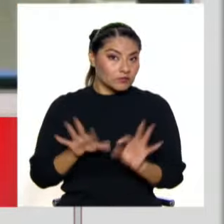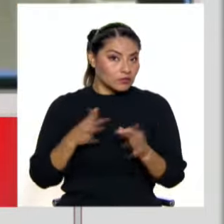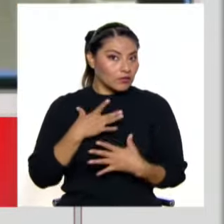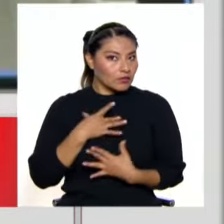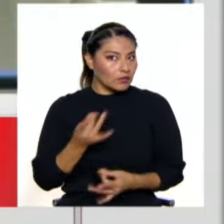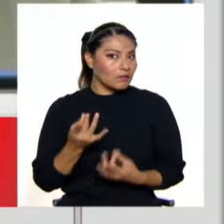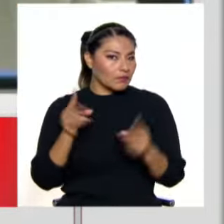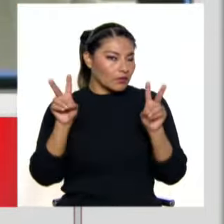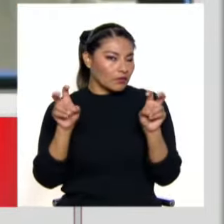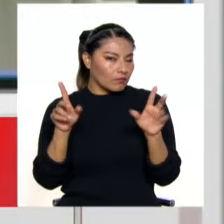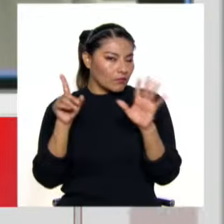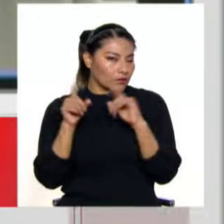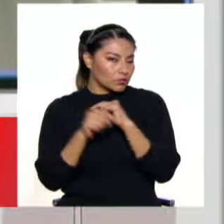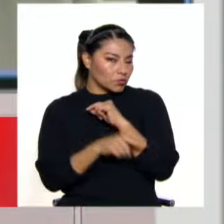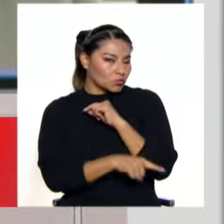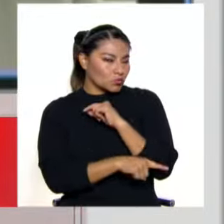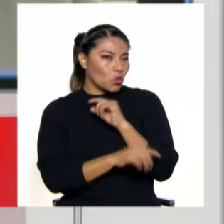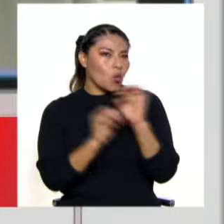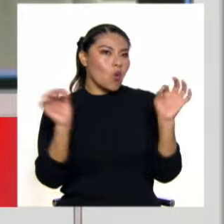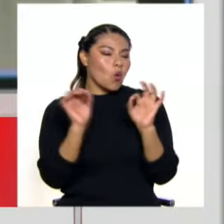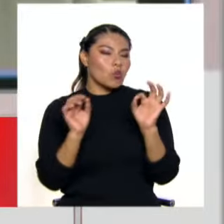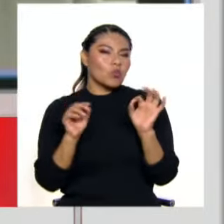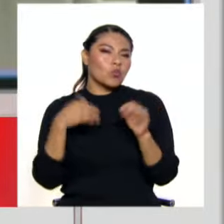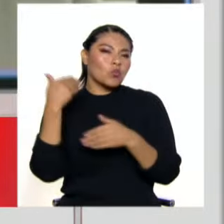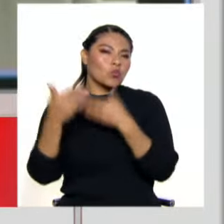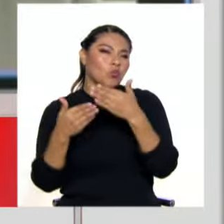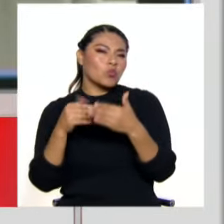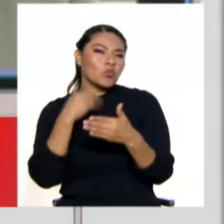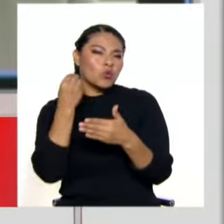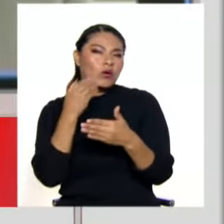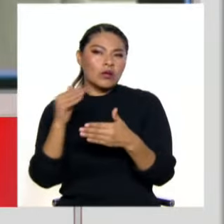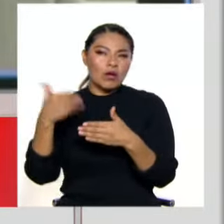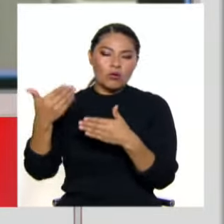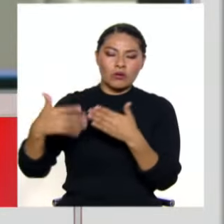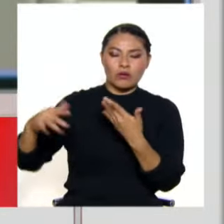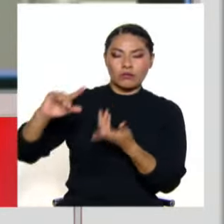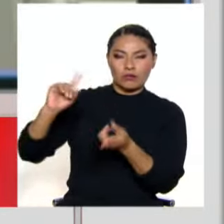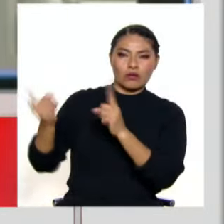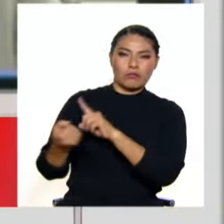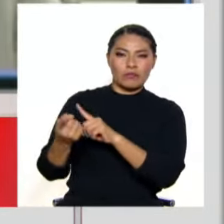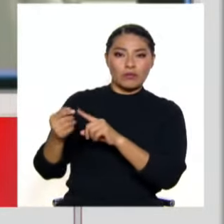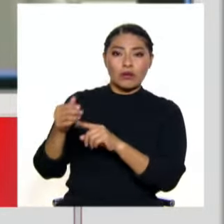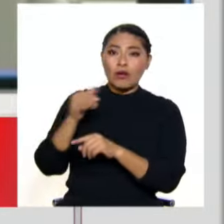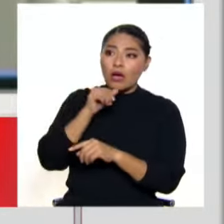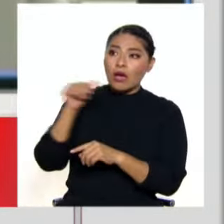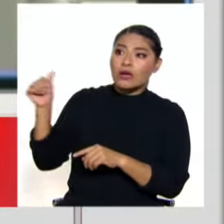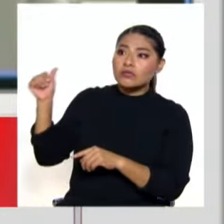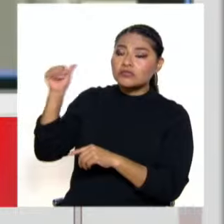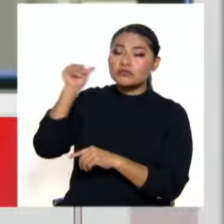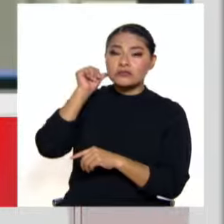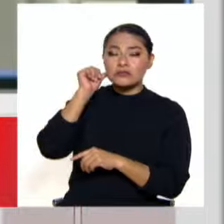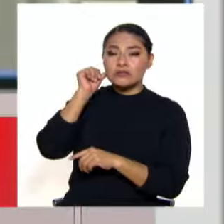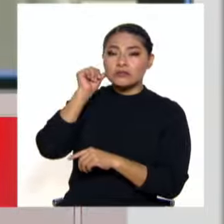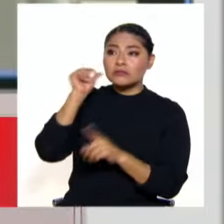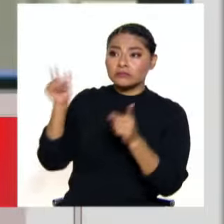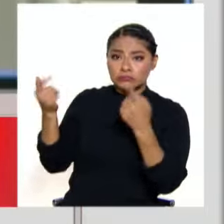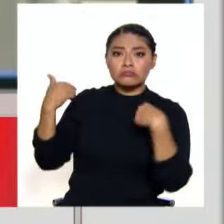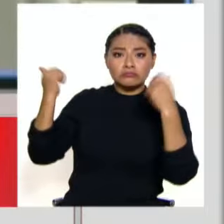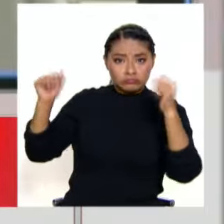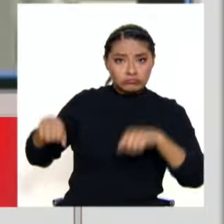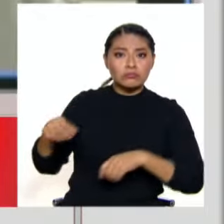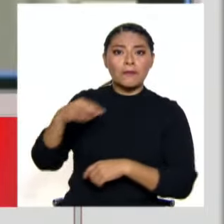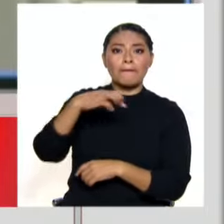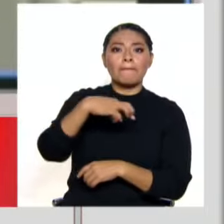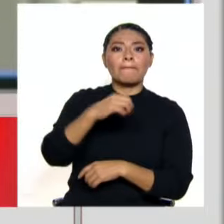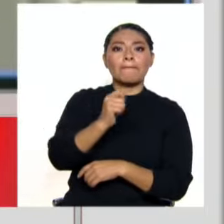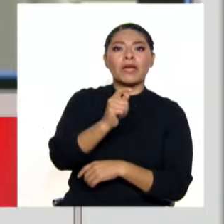de fondo o también de forma? Lo digo porque ayer nada más usted señalaba que era inminente el regreso de Patricia Benavides